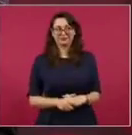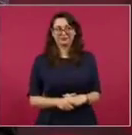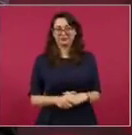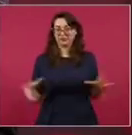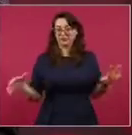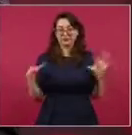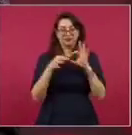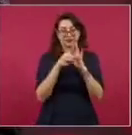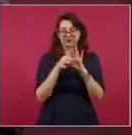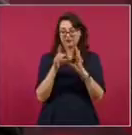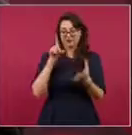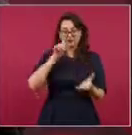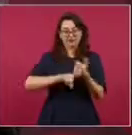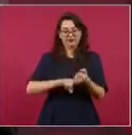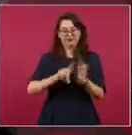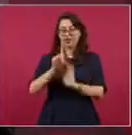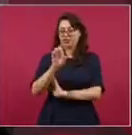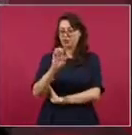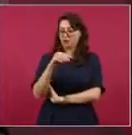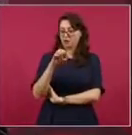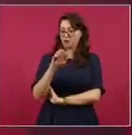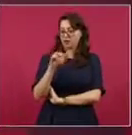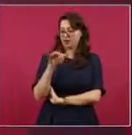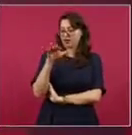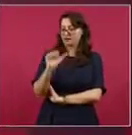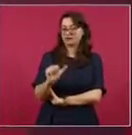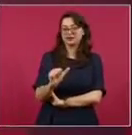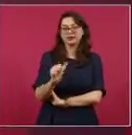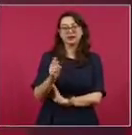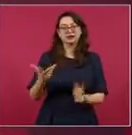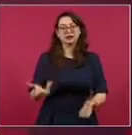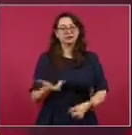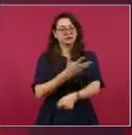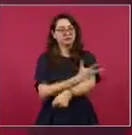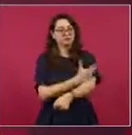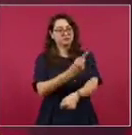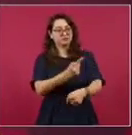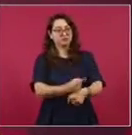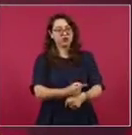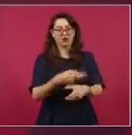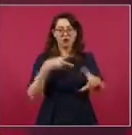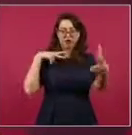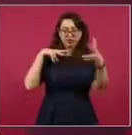La transparencia en los bueyes del compadre.